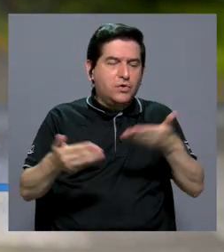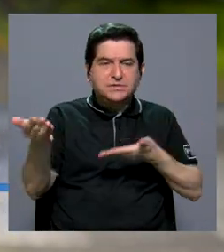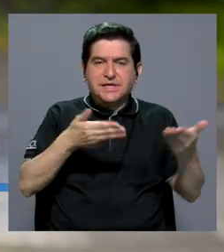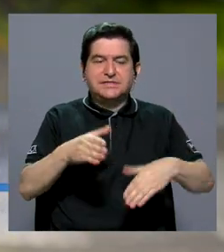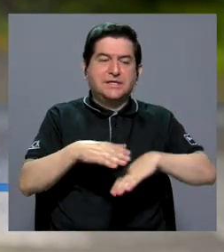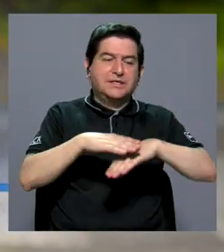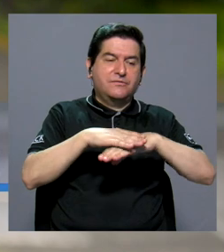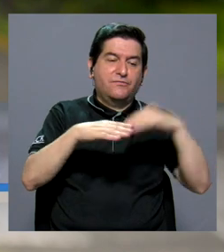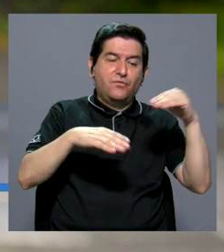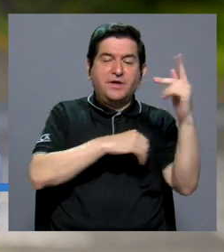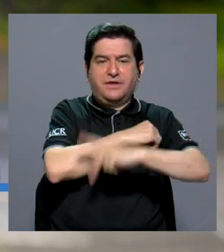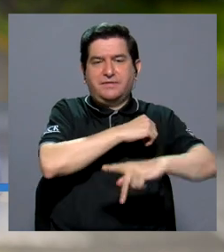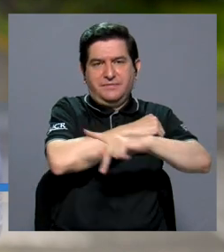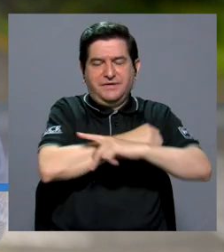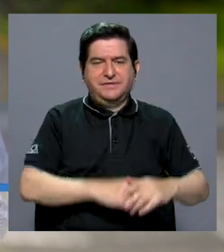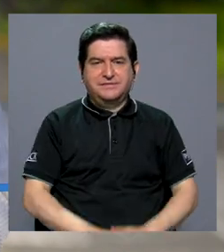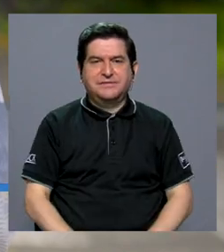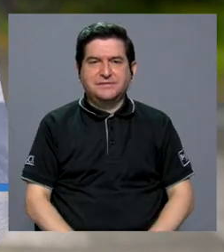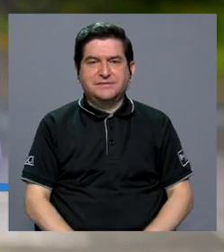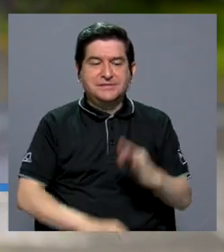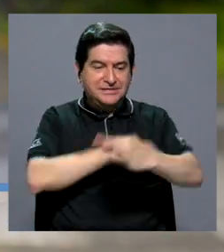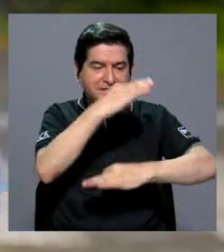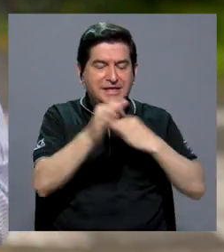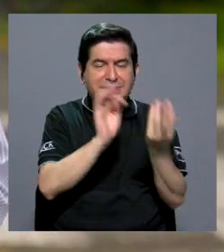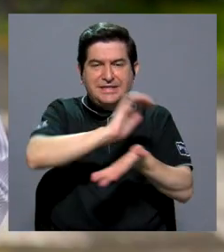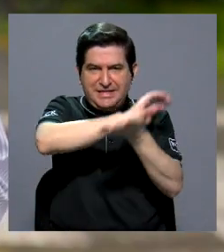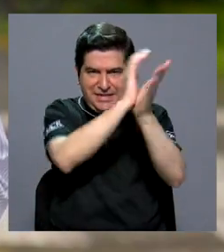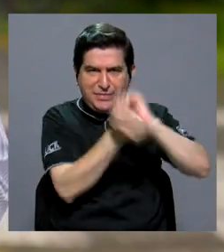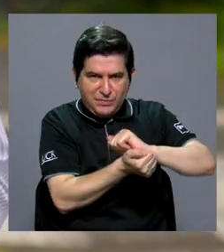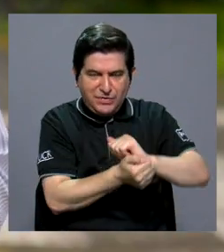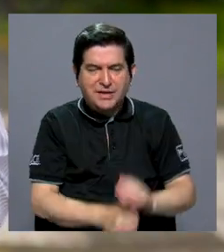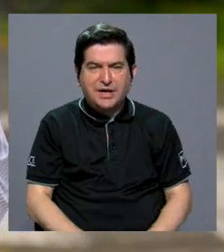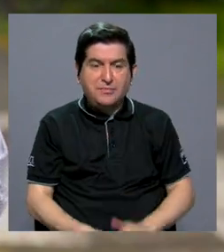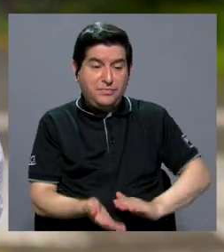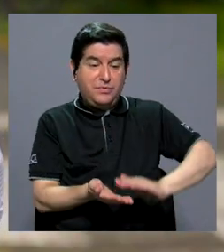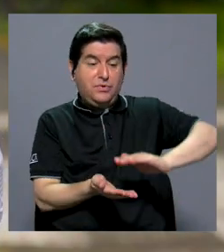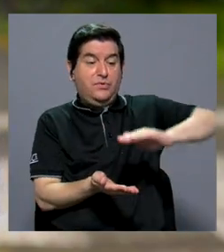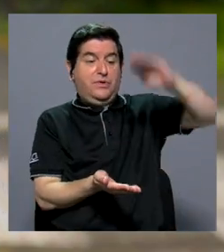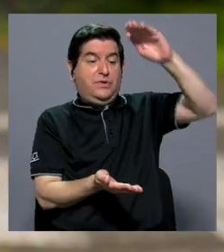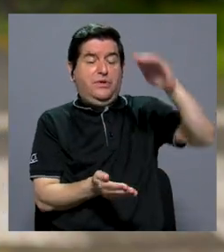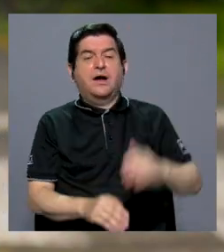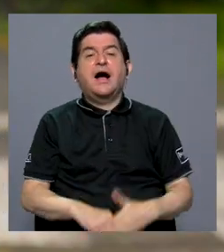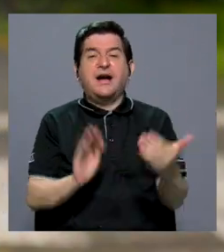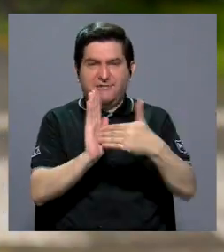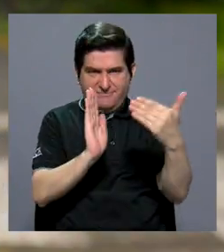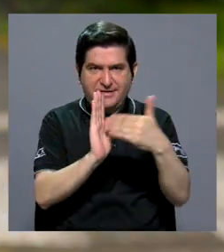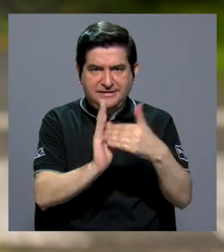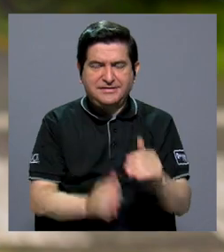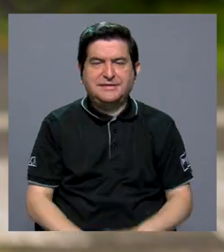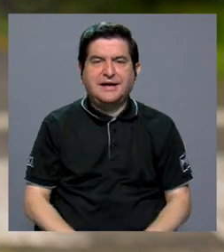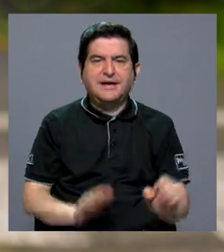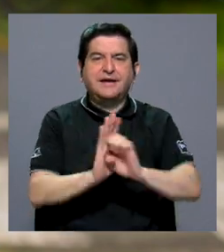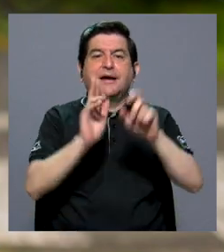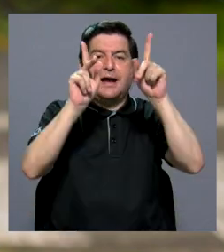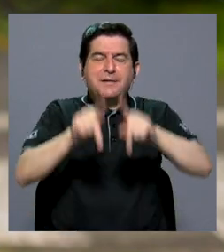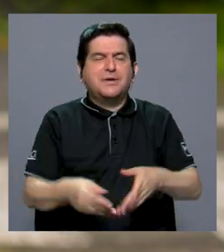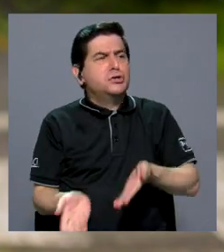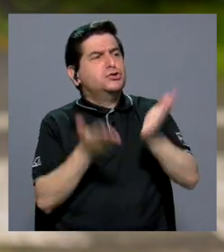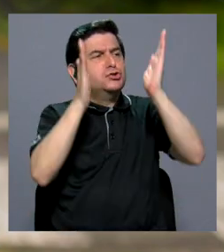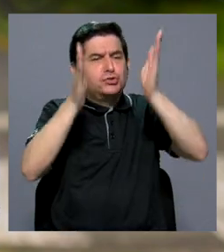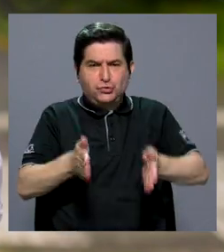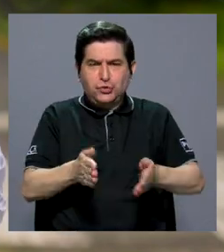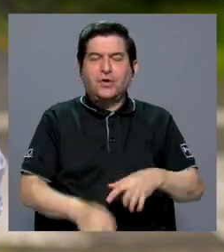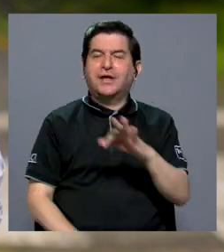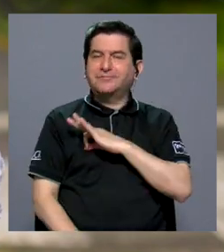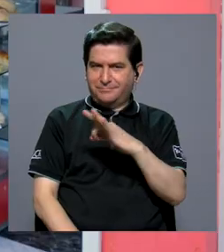bienes y servicios del exterior. Entonces, el tipo de cambio y el alza que ha tenido nos afecta. Por ejemplo, a las personas